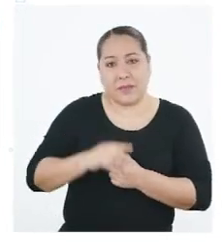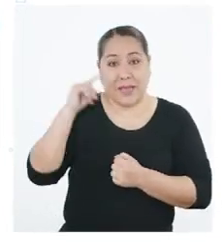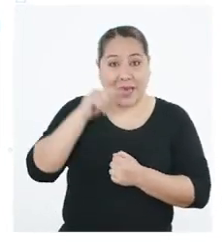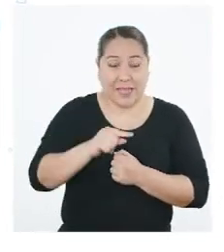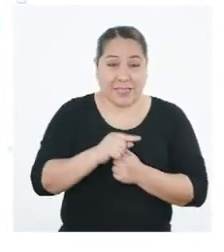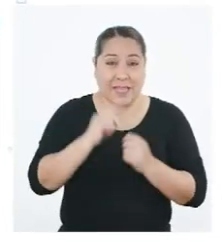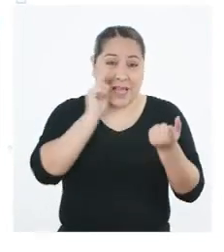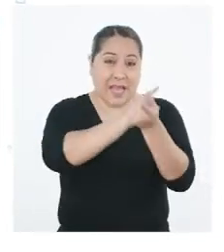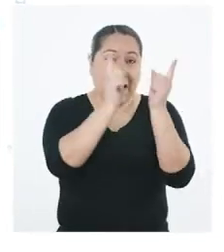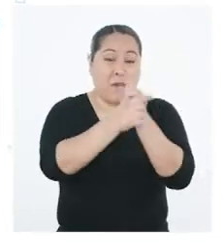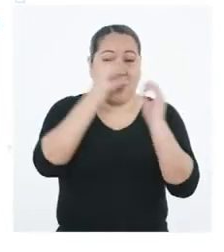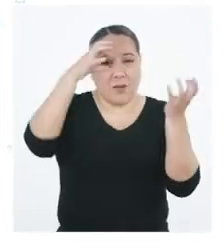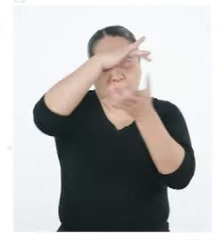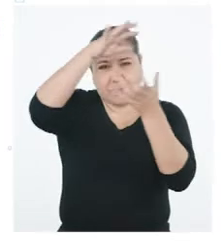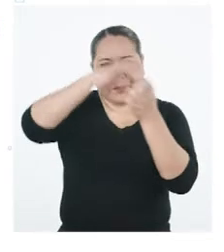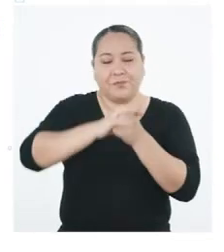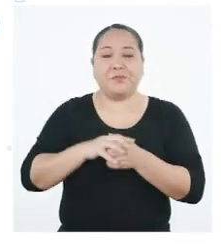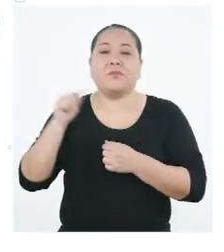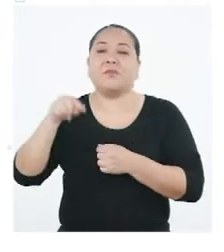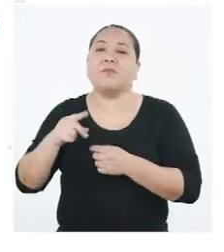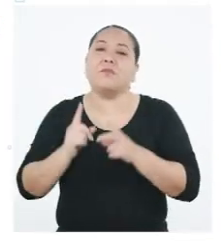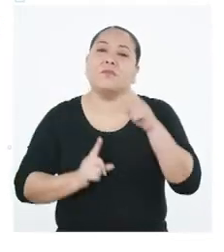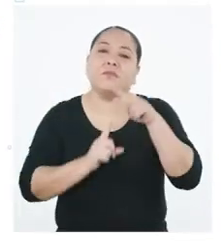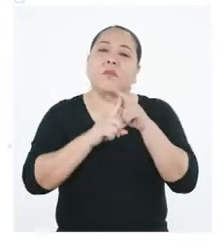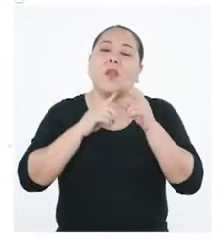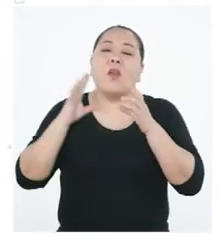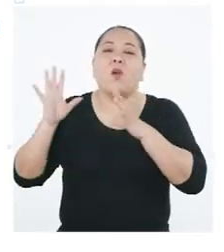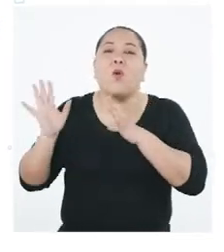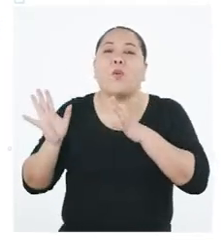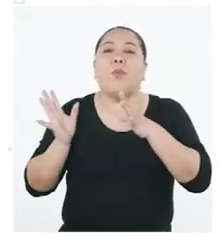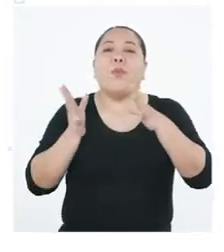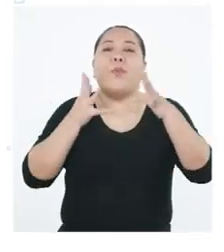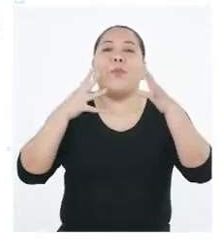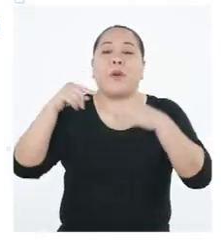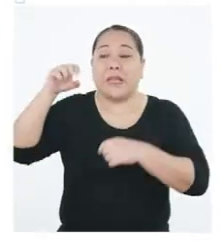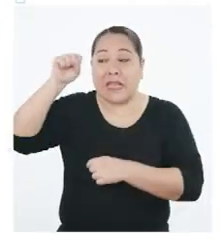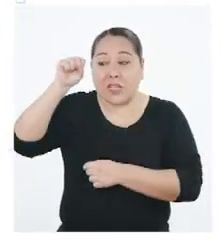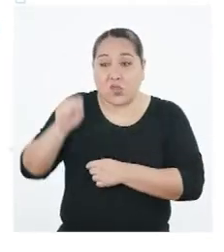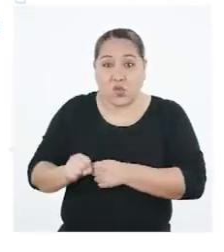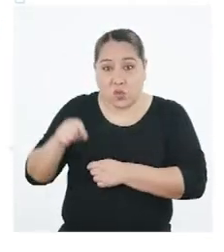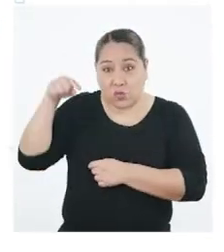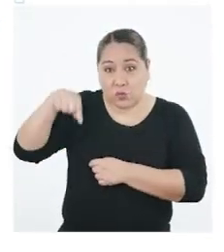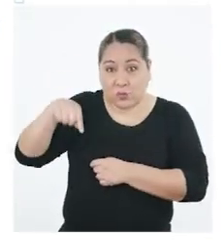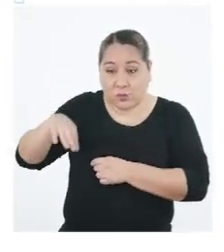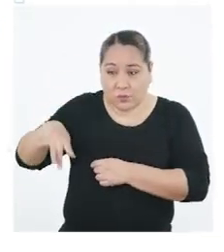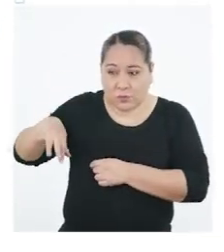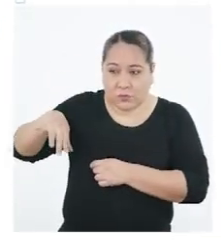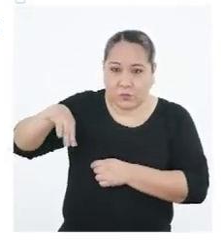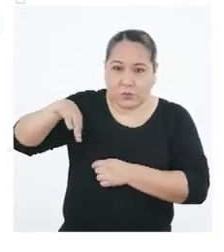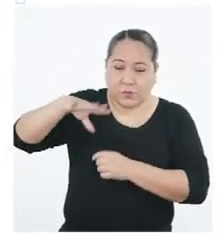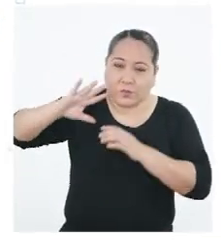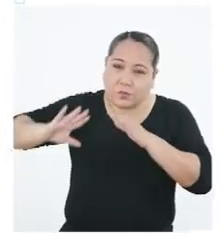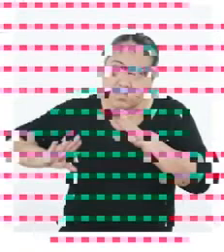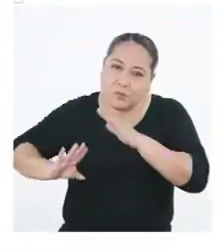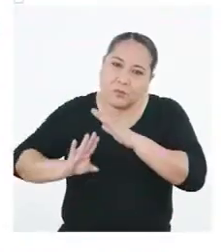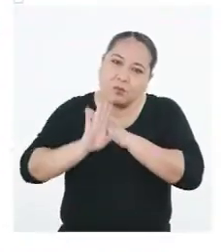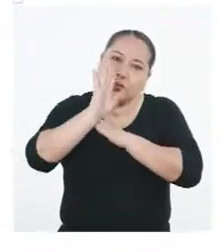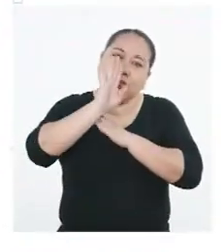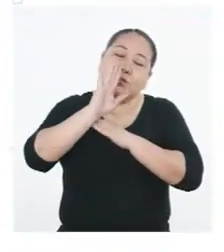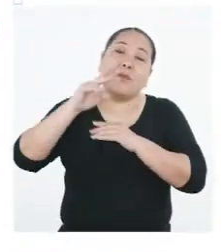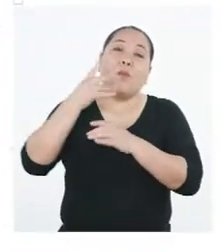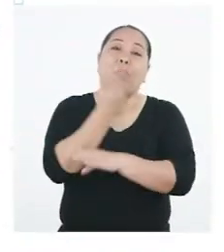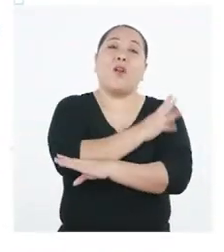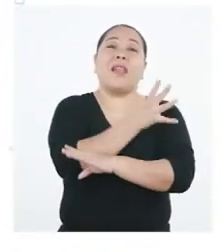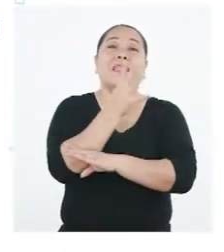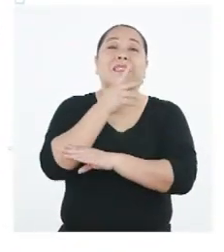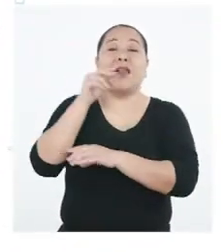Este fenómeno sucede por el desplazamiento de una masa de aire que viene desde el sur del continente e ingresa al Perú por la